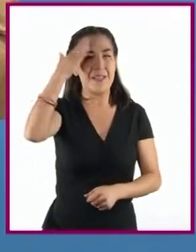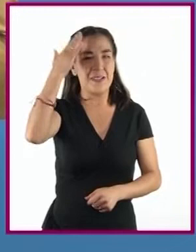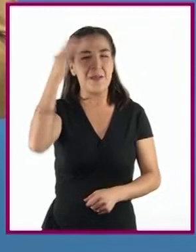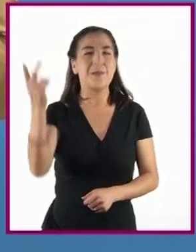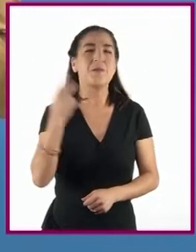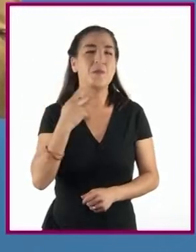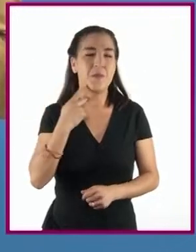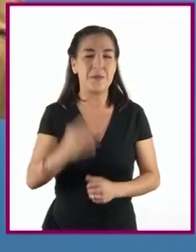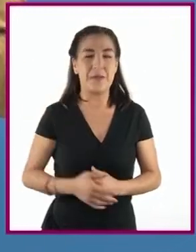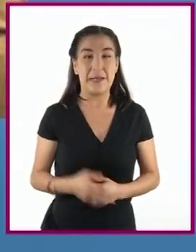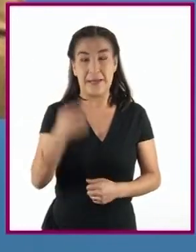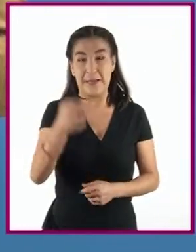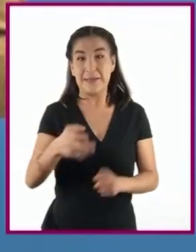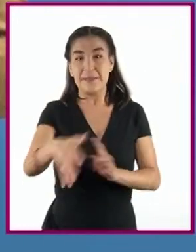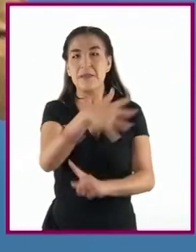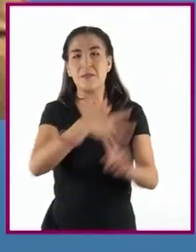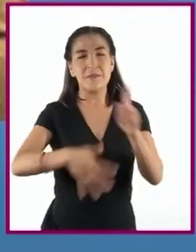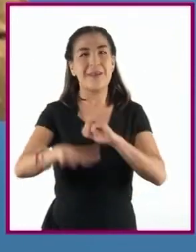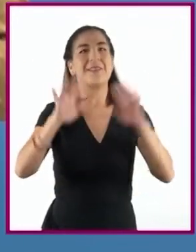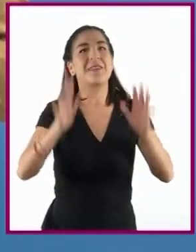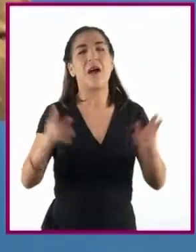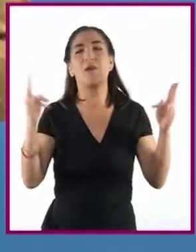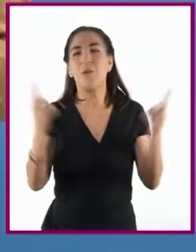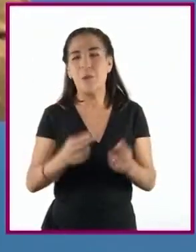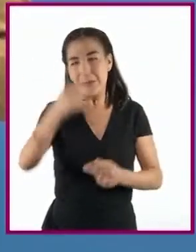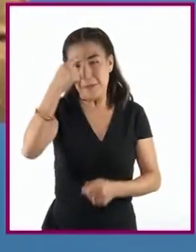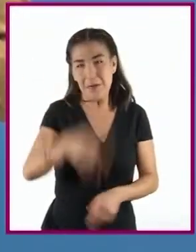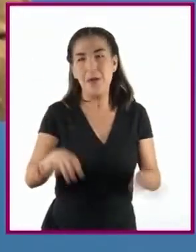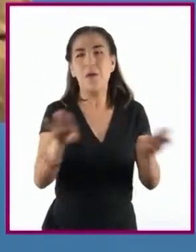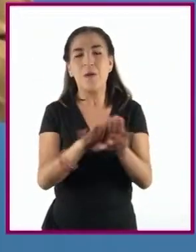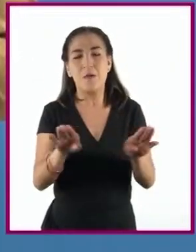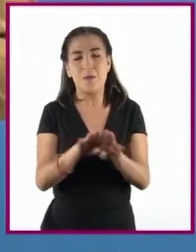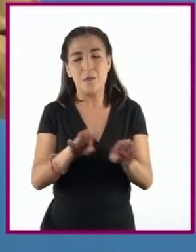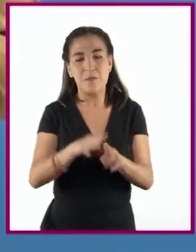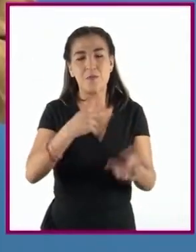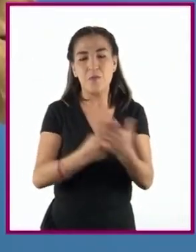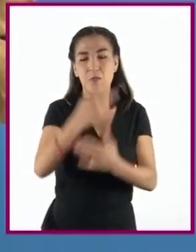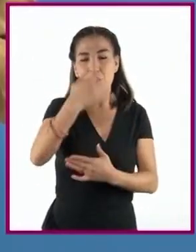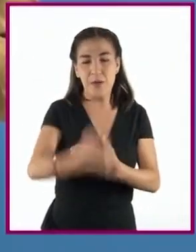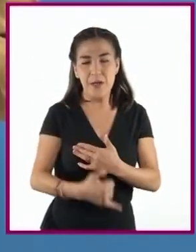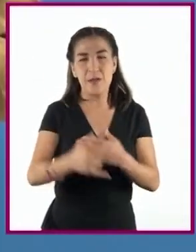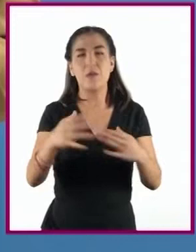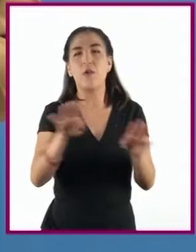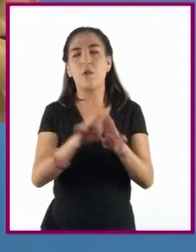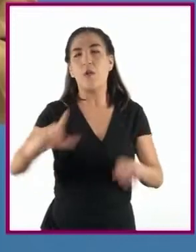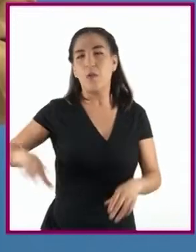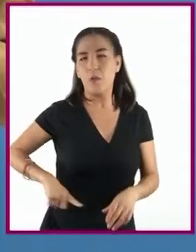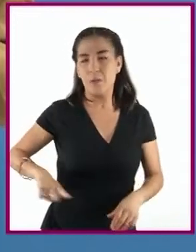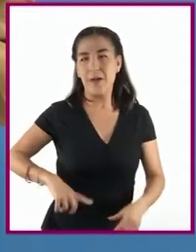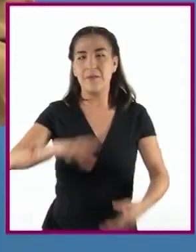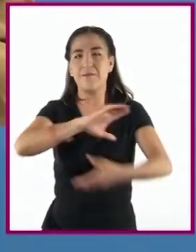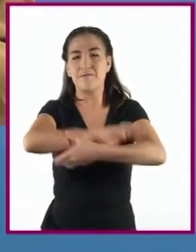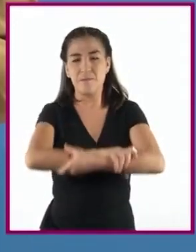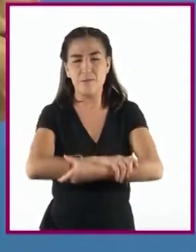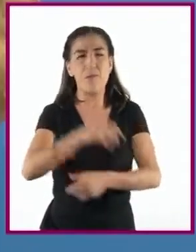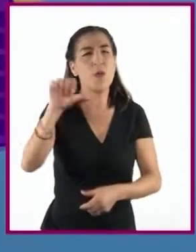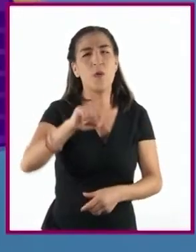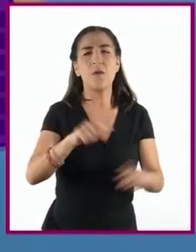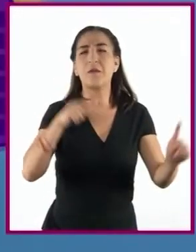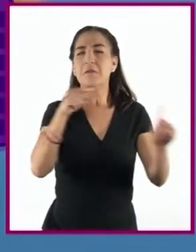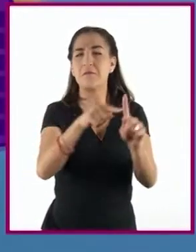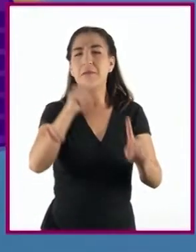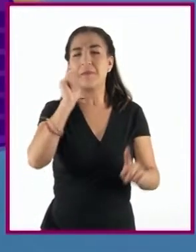En este contexto, urgía crear un proyecto de gobierno sólido. El propósito que guiará esta sesión es